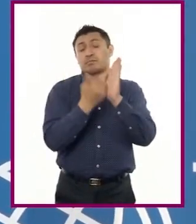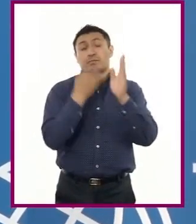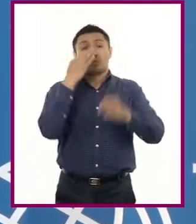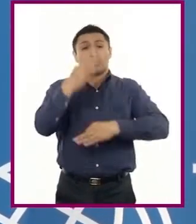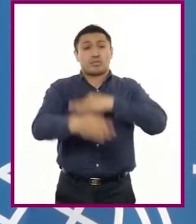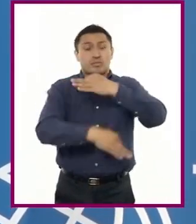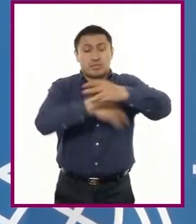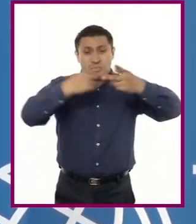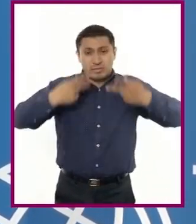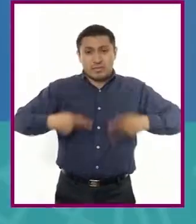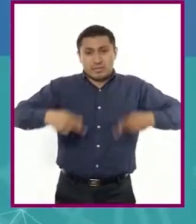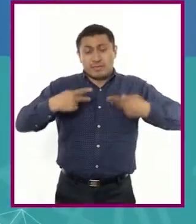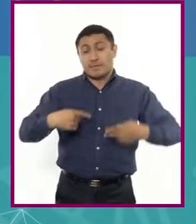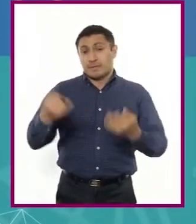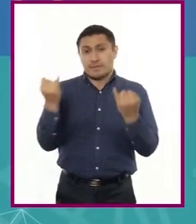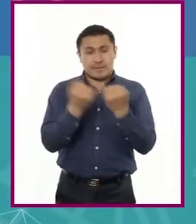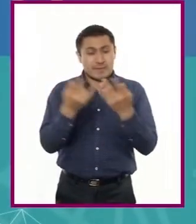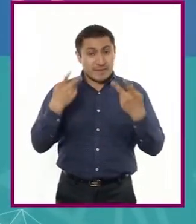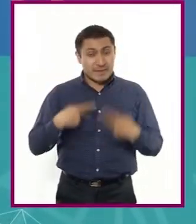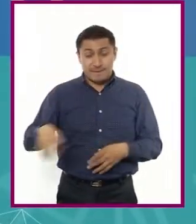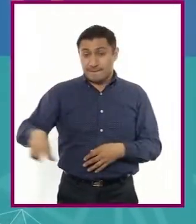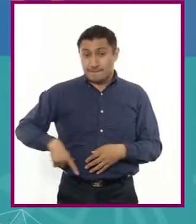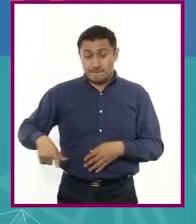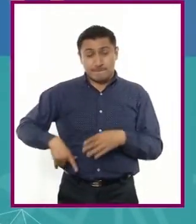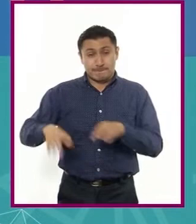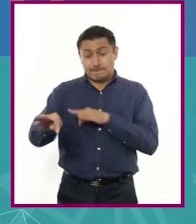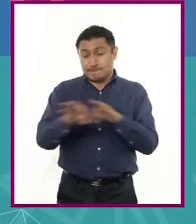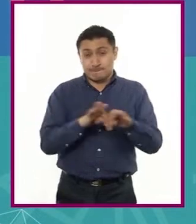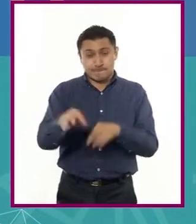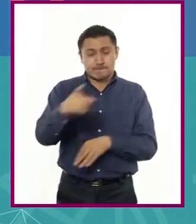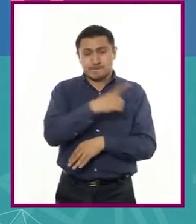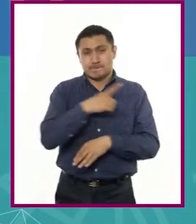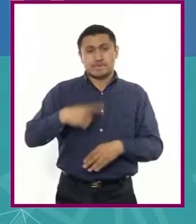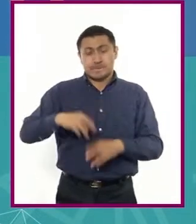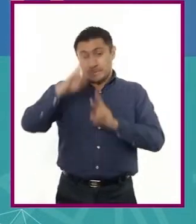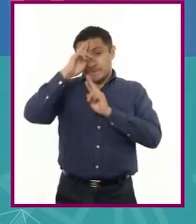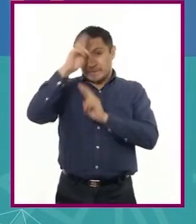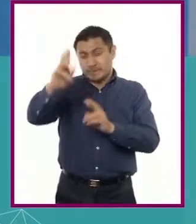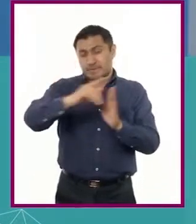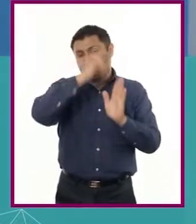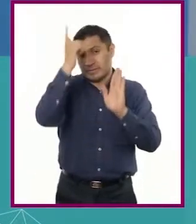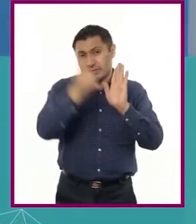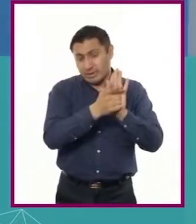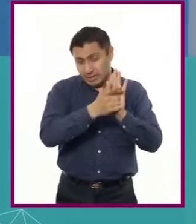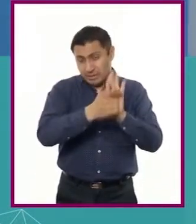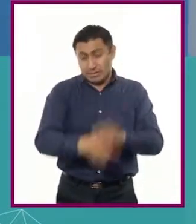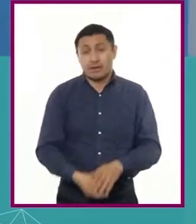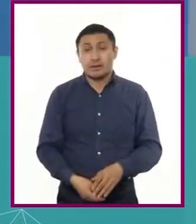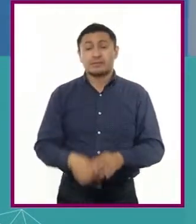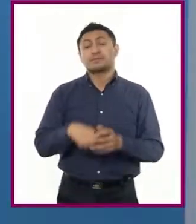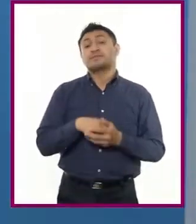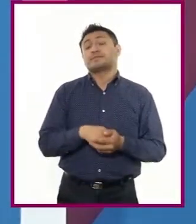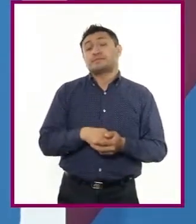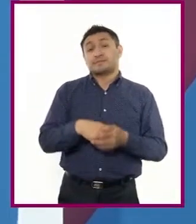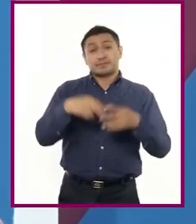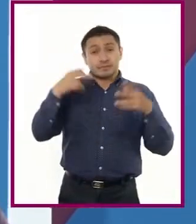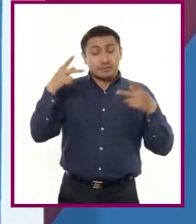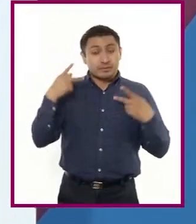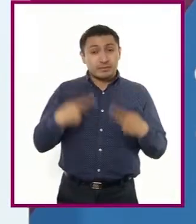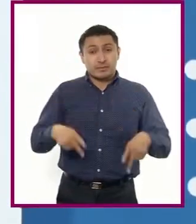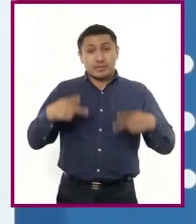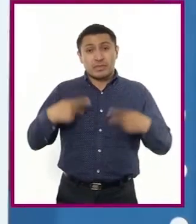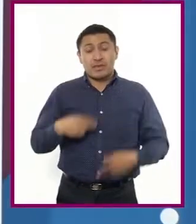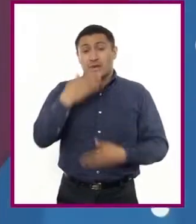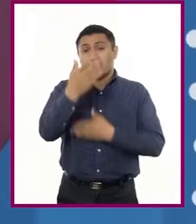como los gobernantes tienen que actuar de acuerdo con lo establecido en las leyes. En el caso de las y los